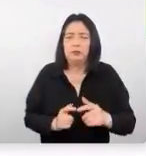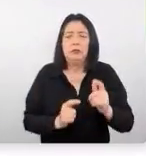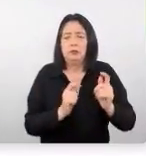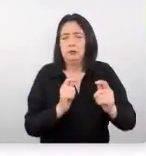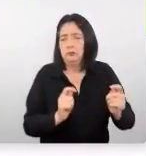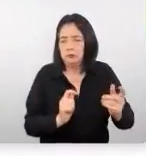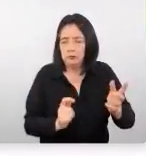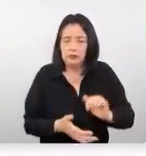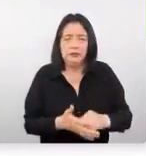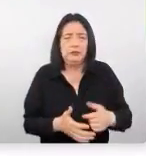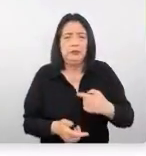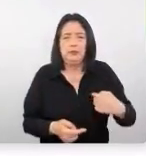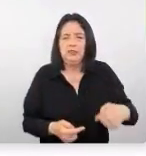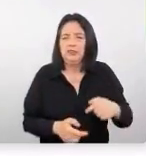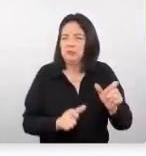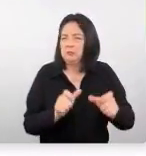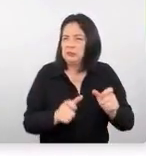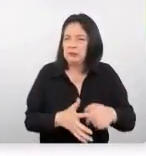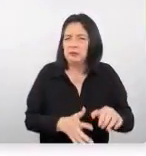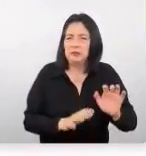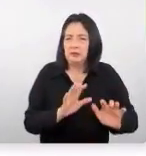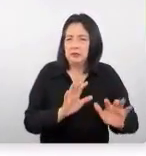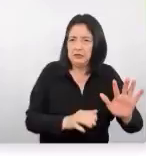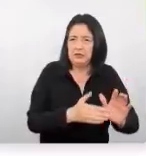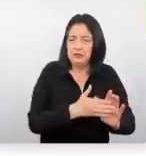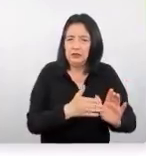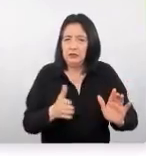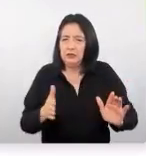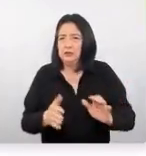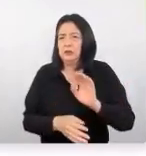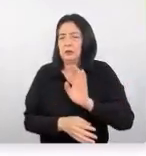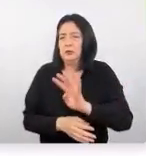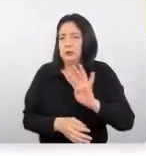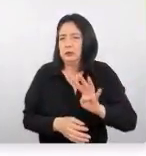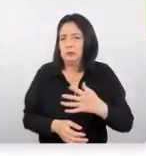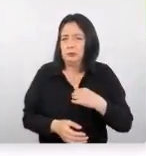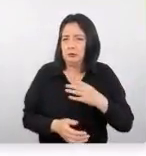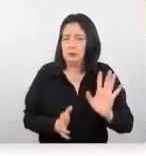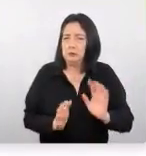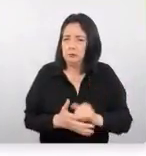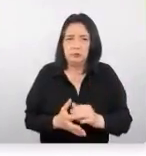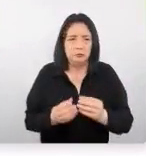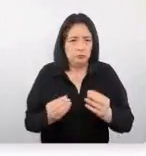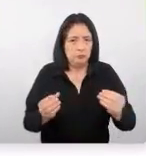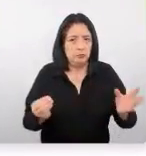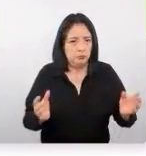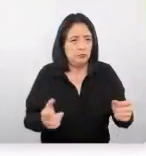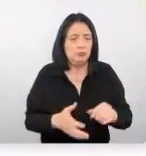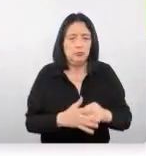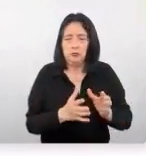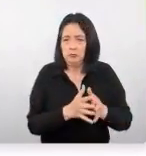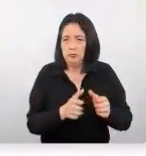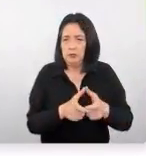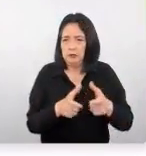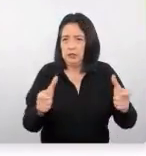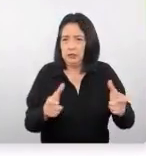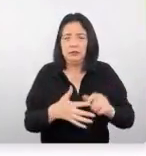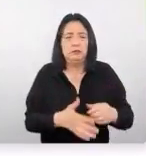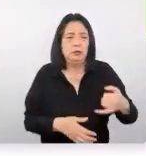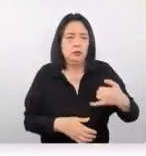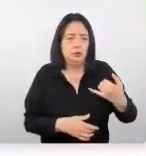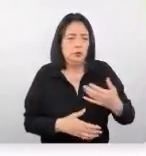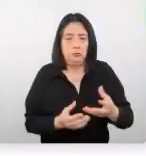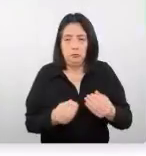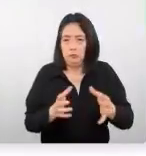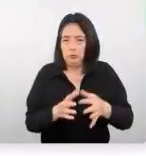chino en este caso estamos hablando de personas desde 15 años hasta 44 años es un rango bastante amplio tenemos un grupo de jóvenes